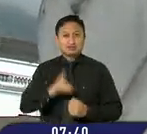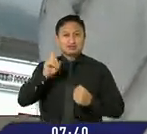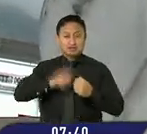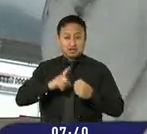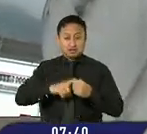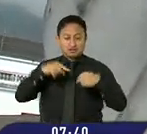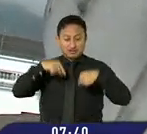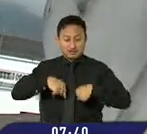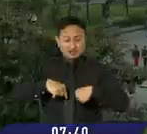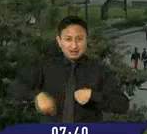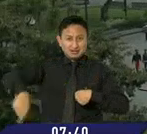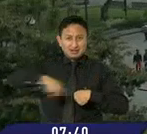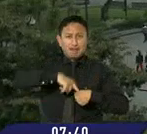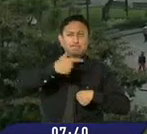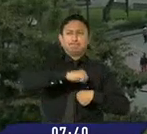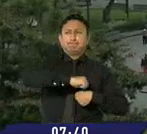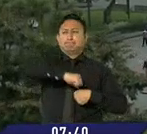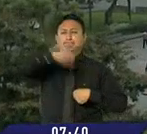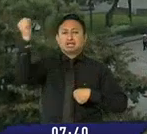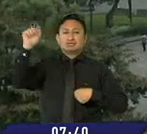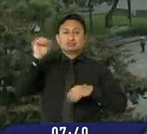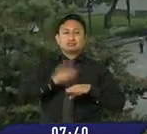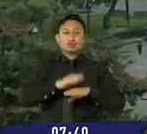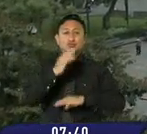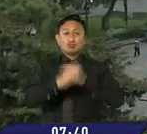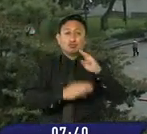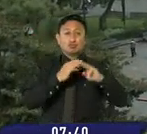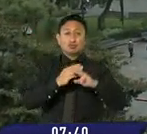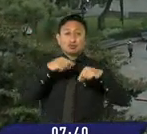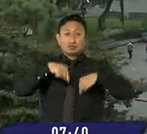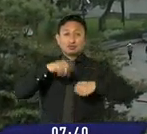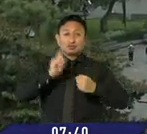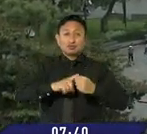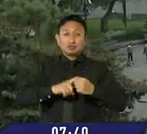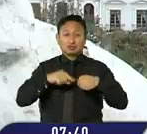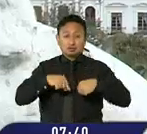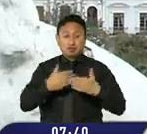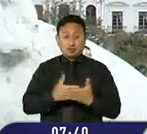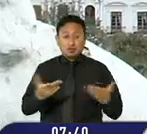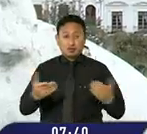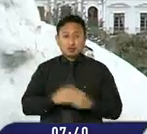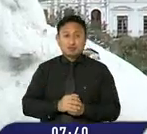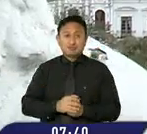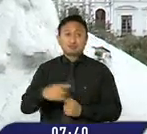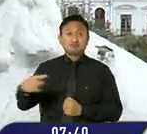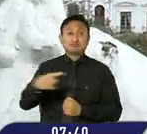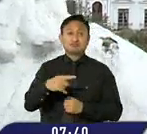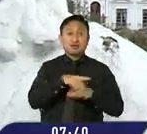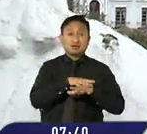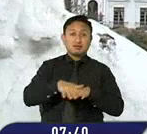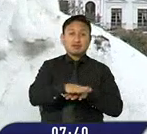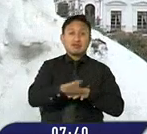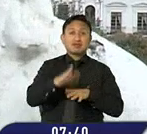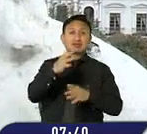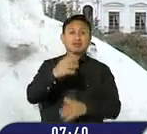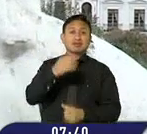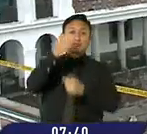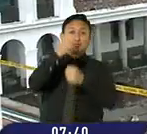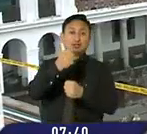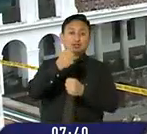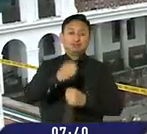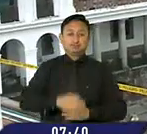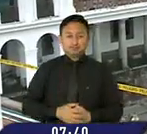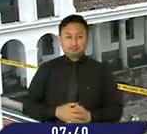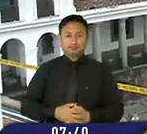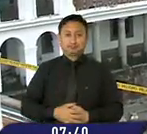por la llave de la cristiandad y por conquistadora del mundo, pues a esta ciudad pertenece el descubrimiento del gran río de las Amazonas. Con cámaras de